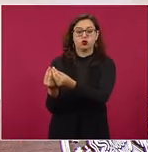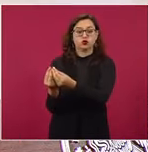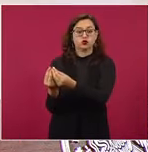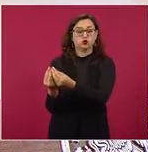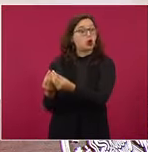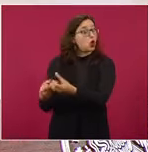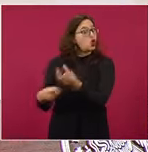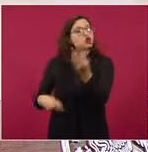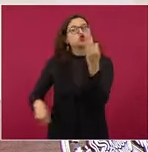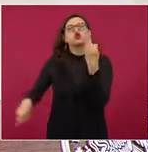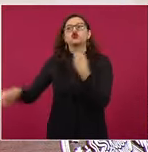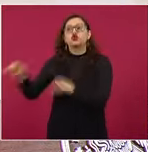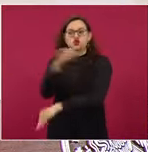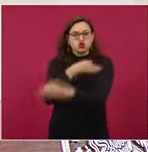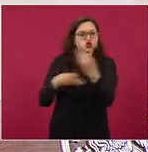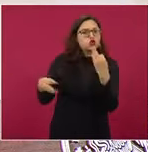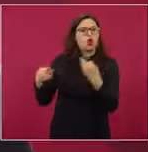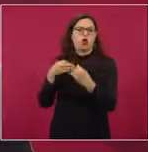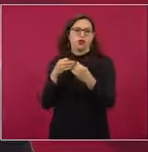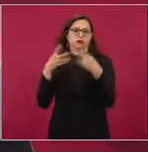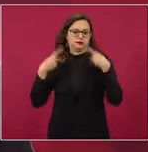pero confiando